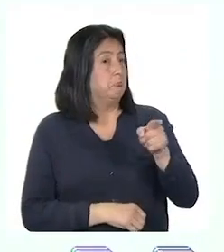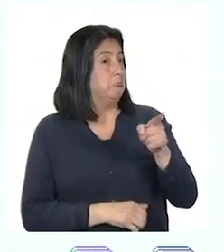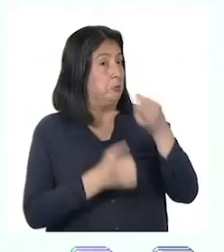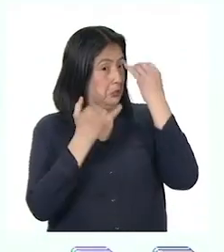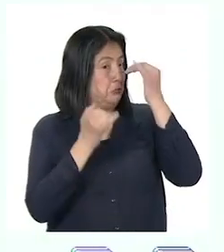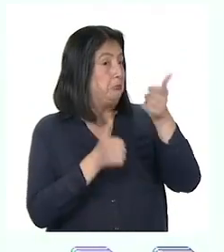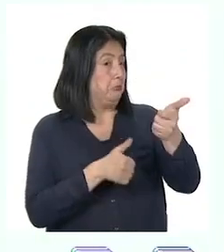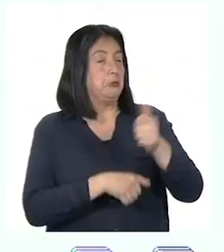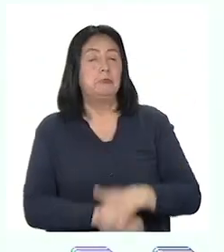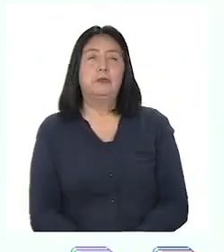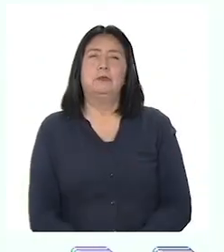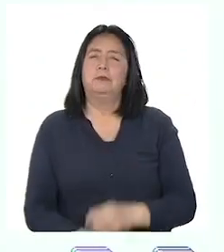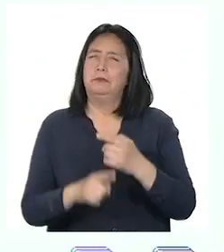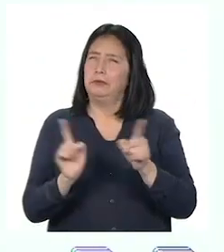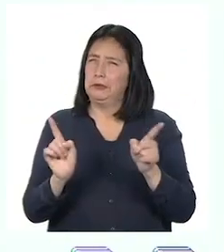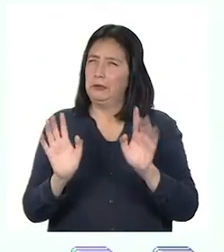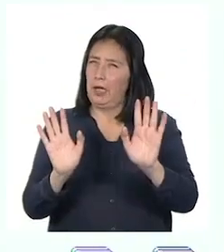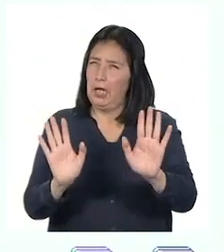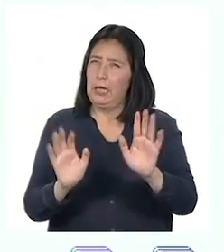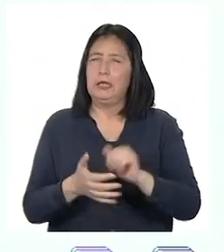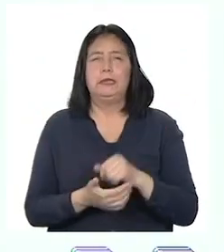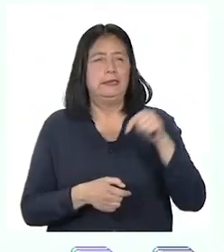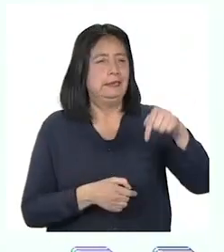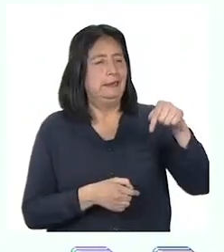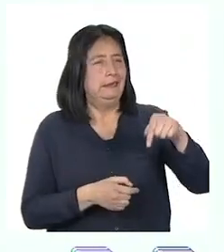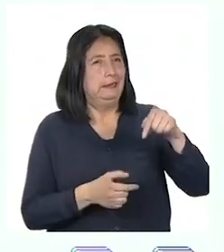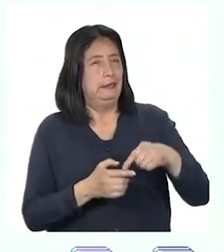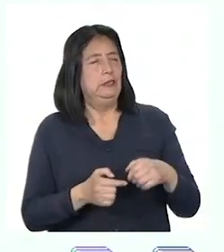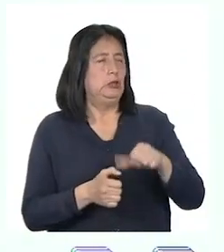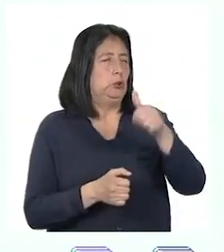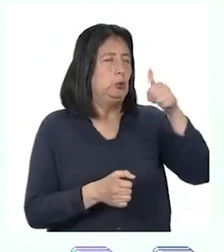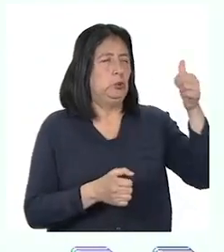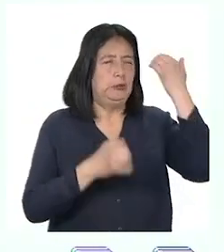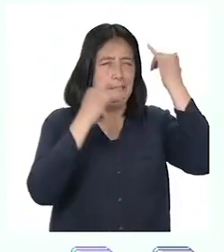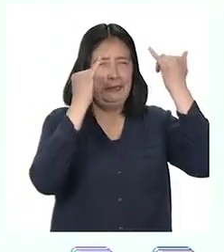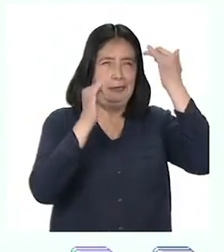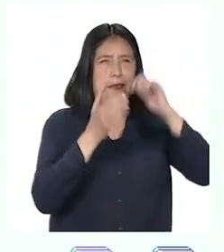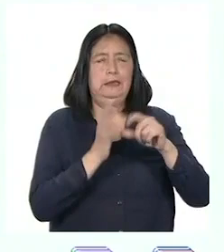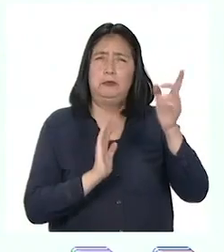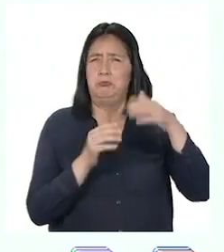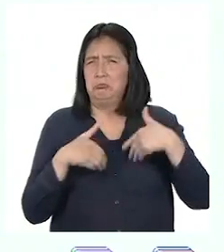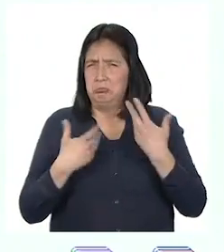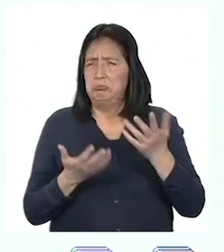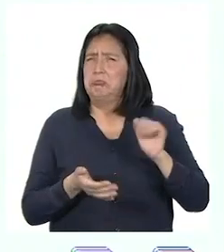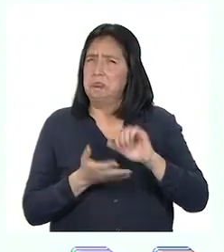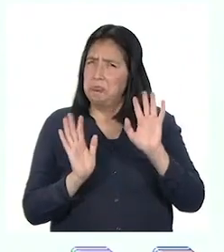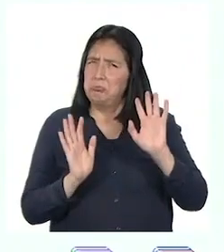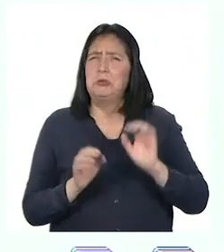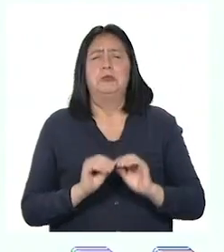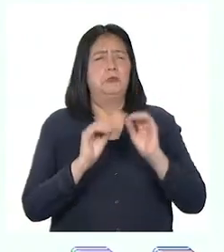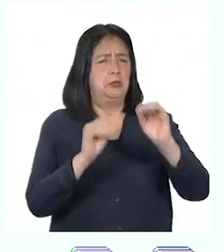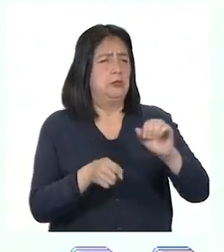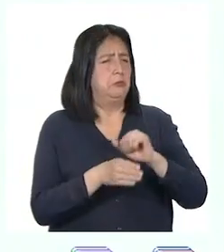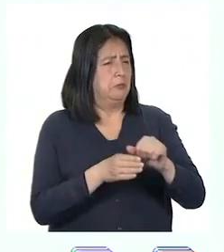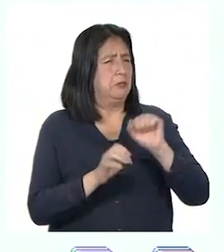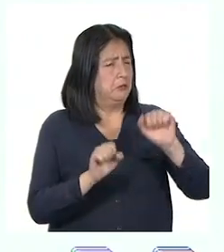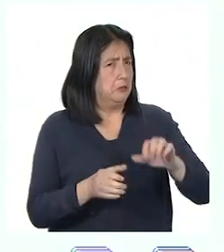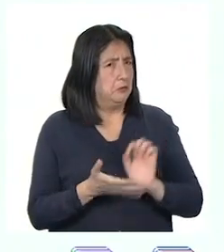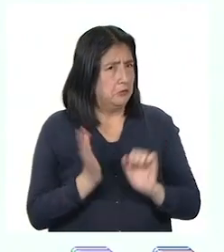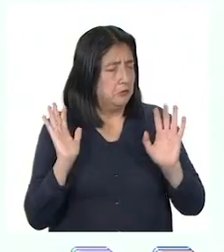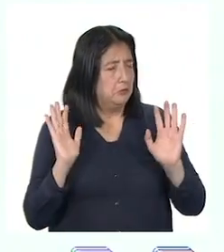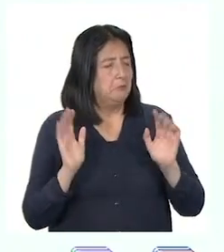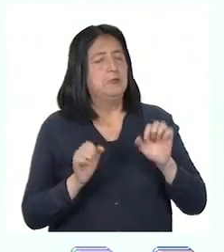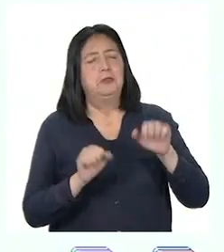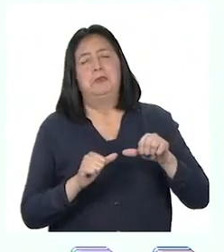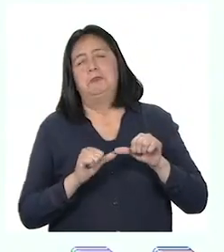son buenas ideas! Pero eso sí, estas y otras ideas que se nos ocurran podrían implementarse y seguirse sin dejar